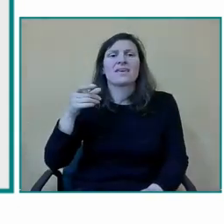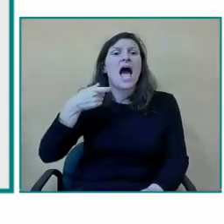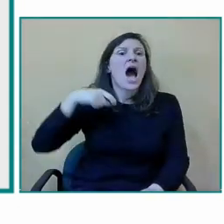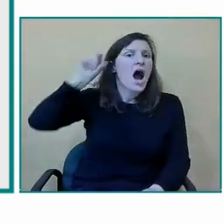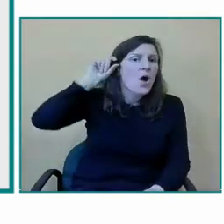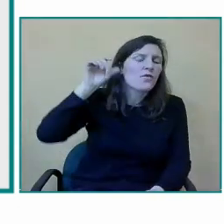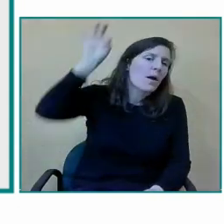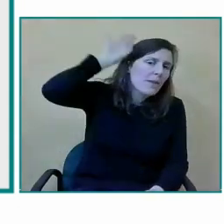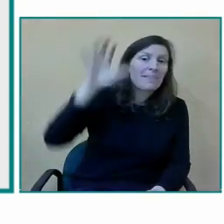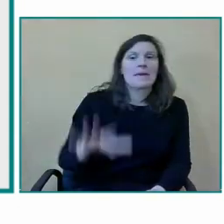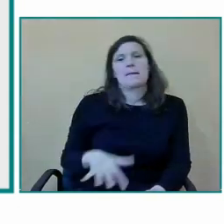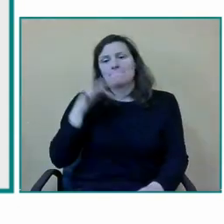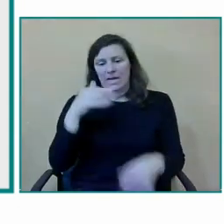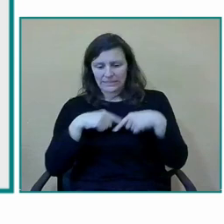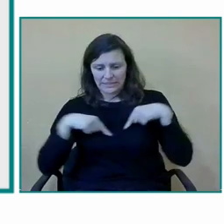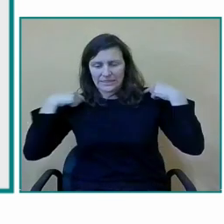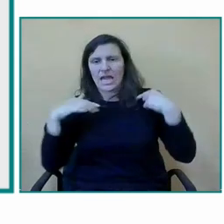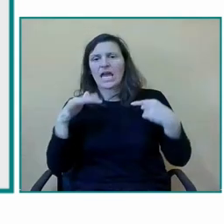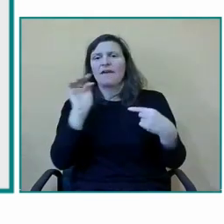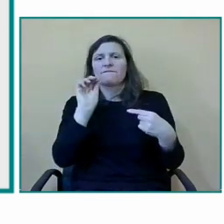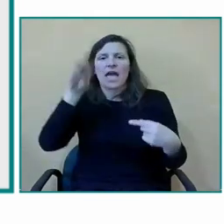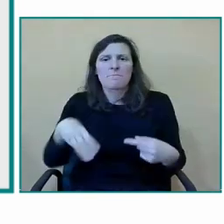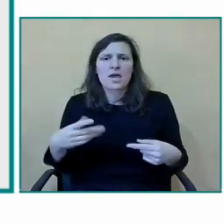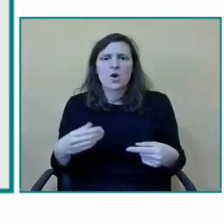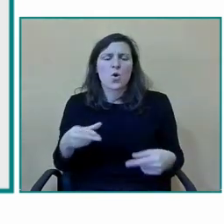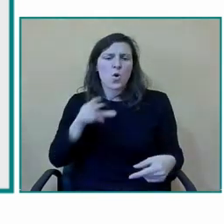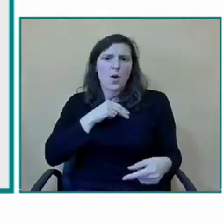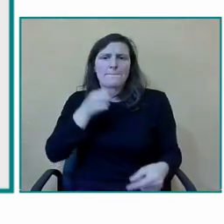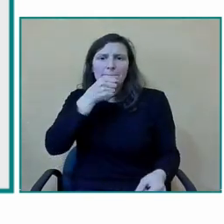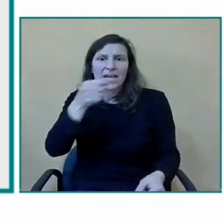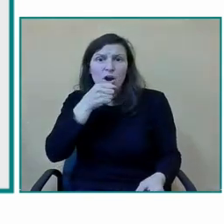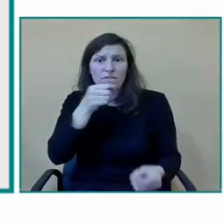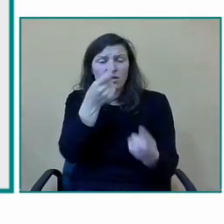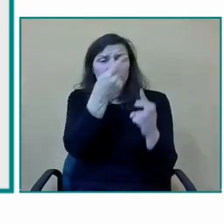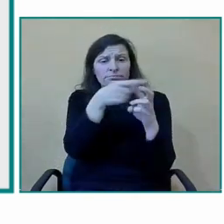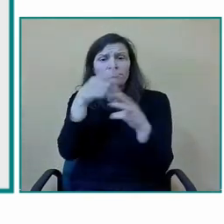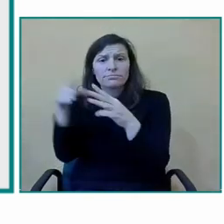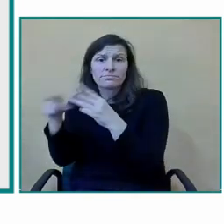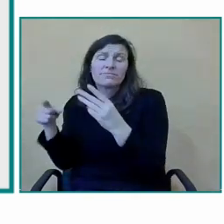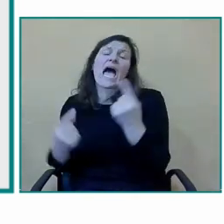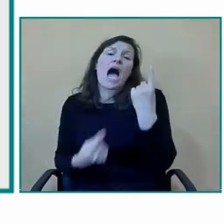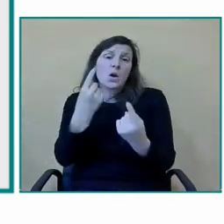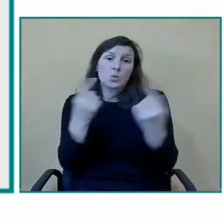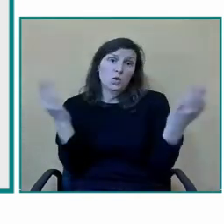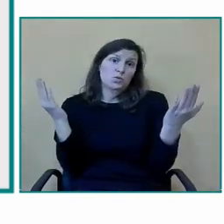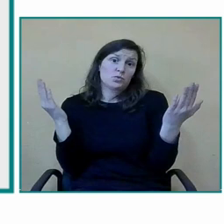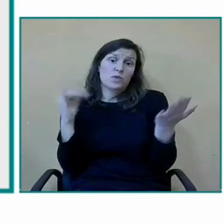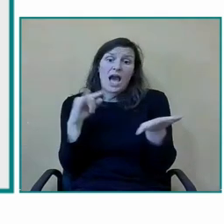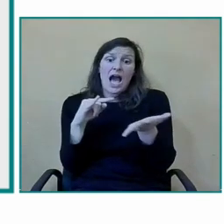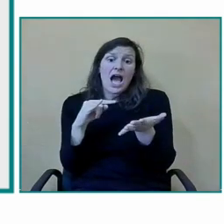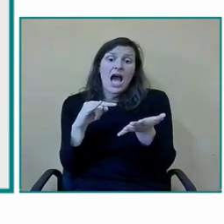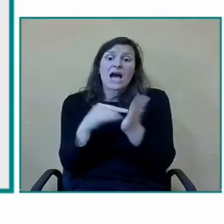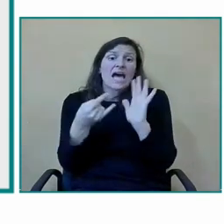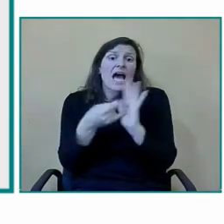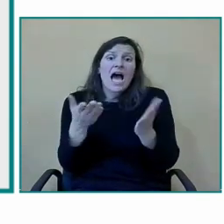otros alumnos que tienen MR de cualquiera de las maneras incluso alumnos que no tienen ninguna de esas